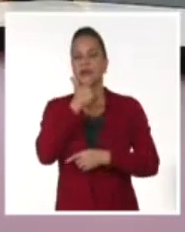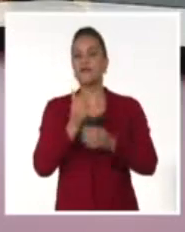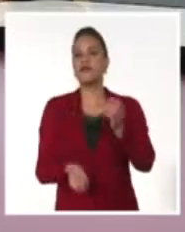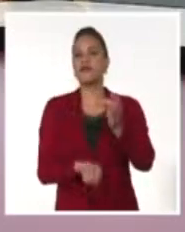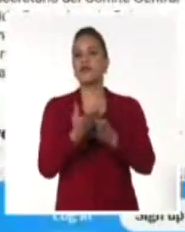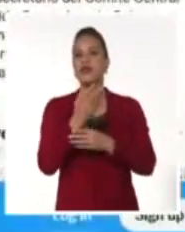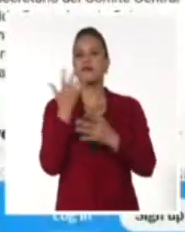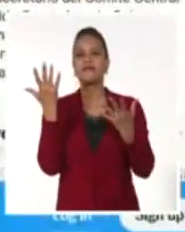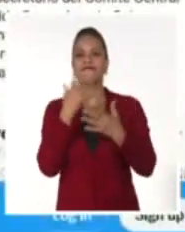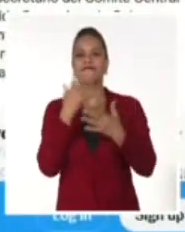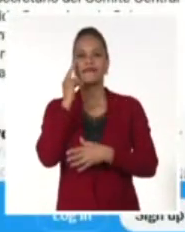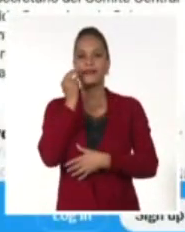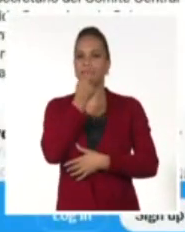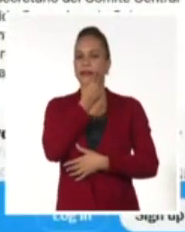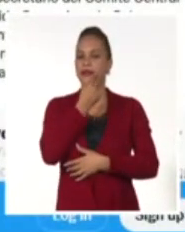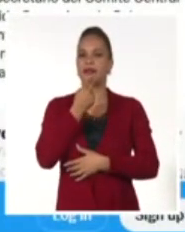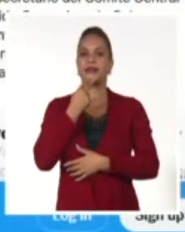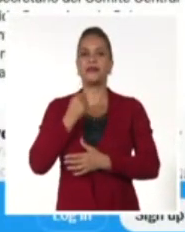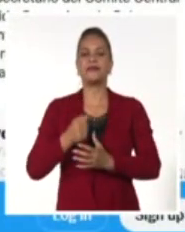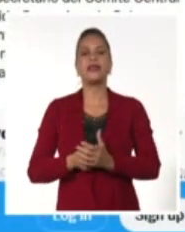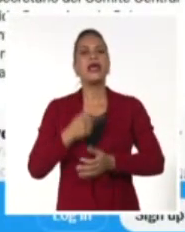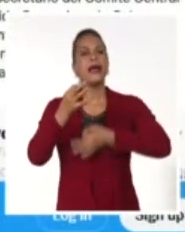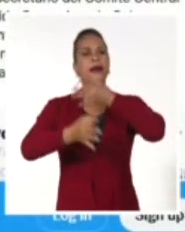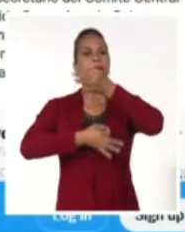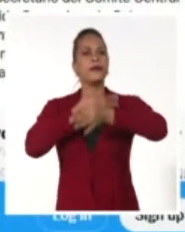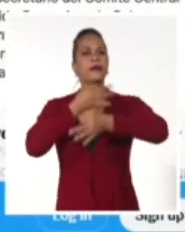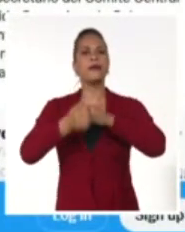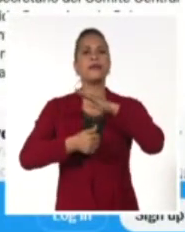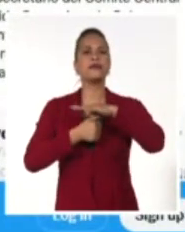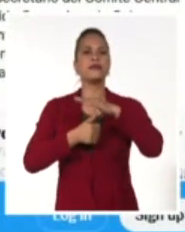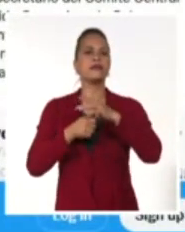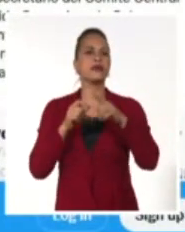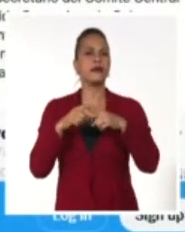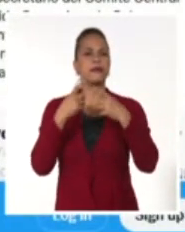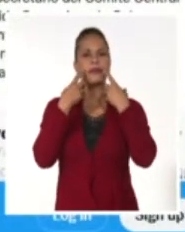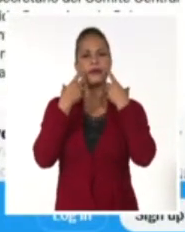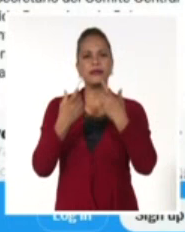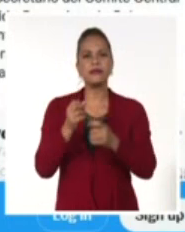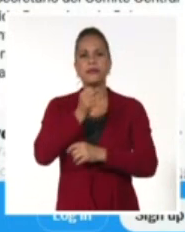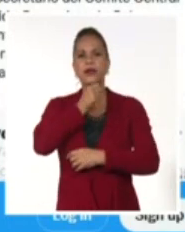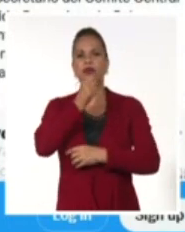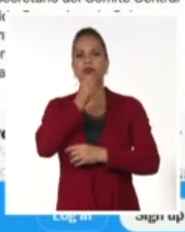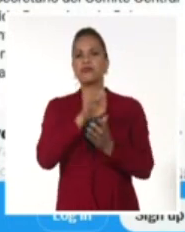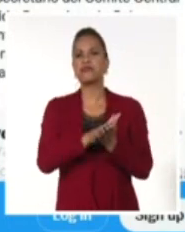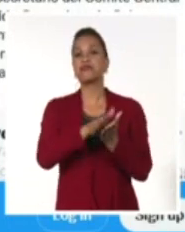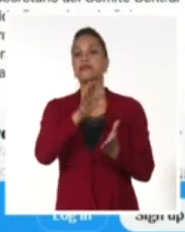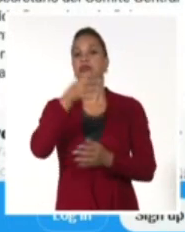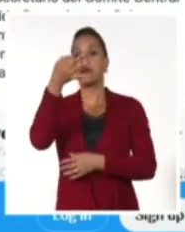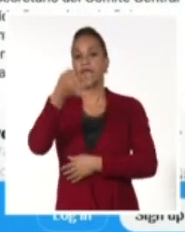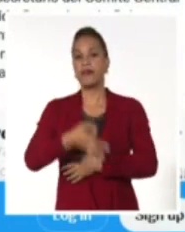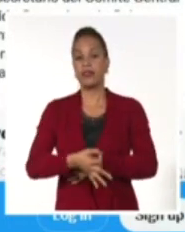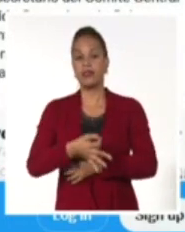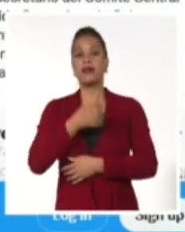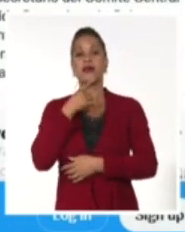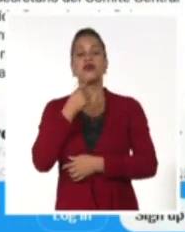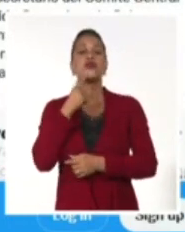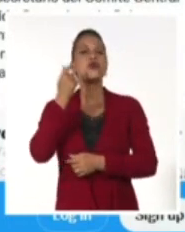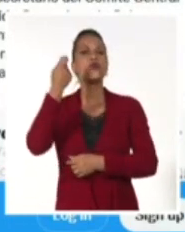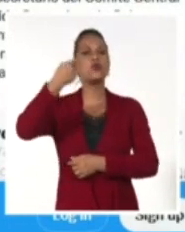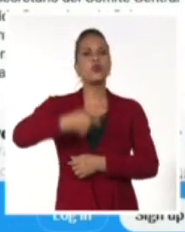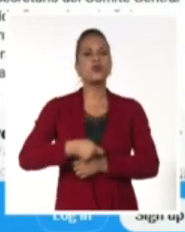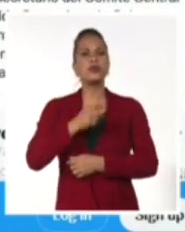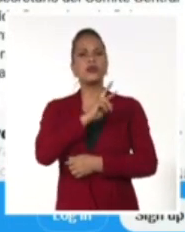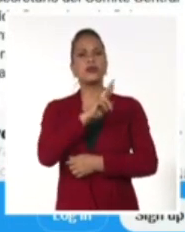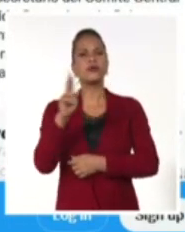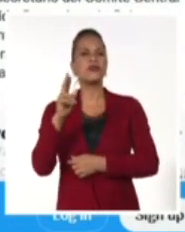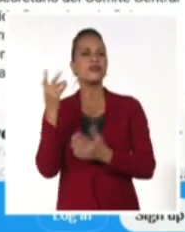Prensa Cubana. El mandatario hizo referencia en Twitter a la importancia de un periodismo comprometido con la verdad, la justicia, con la revolución y